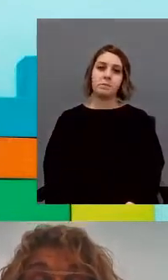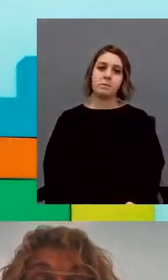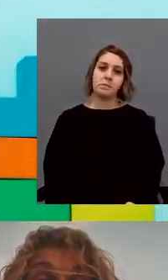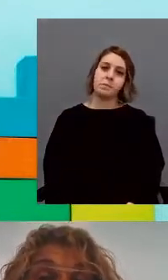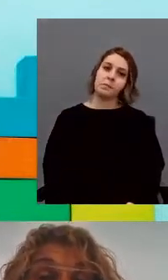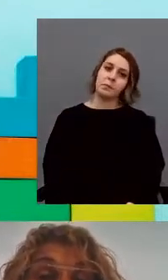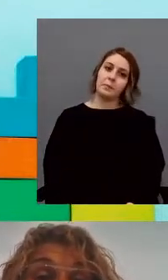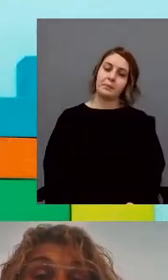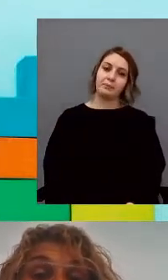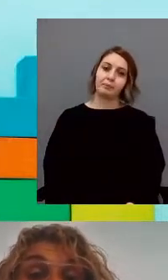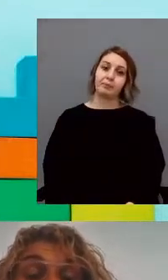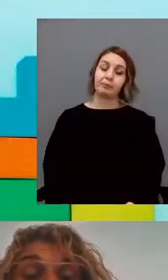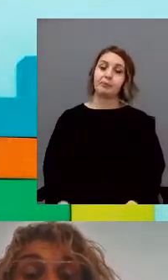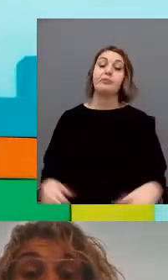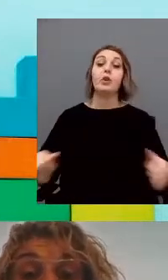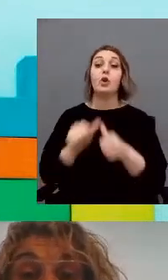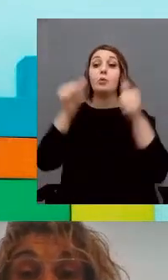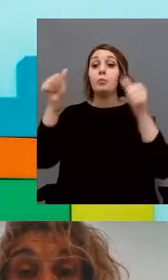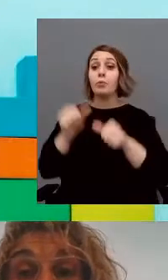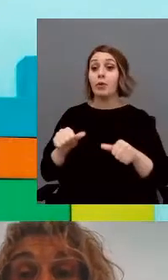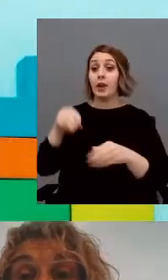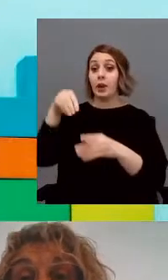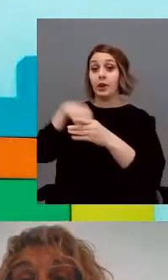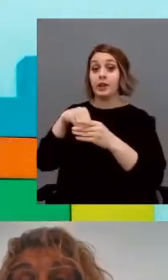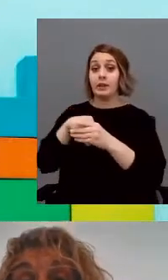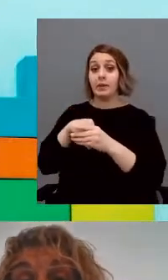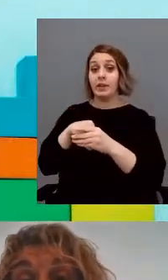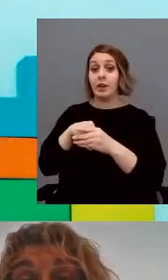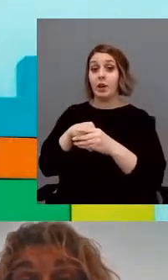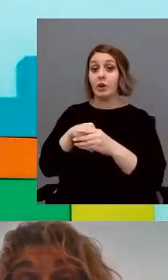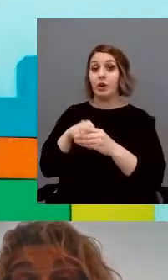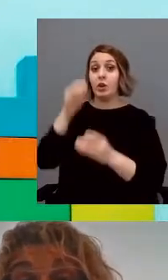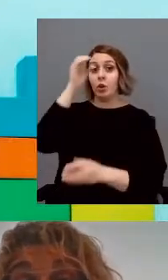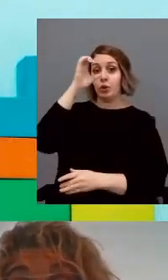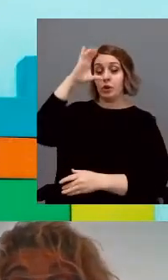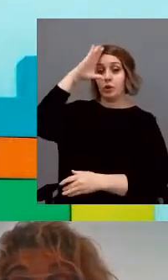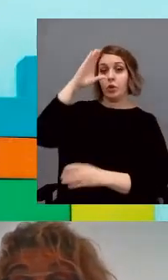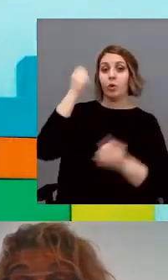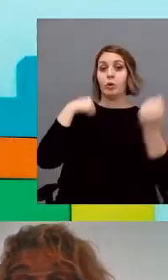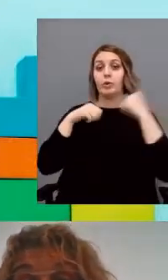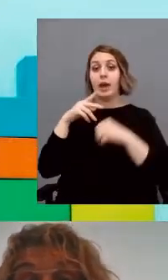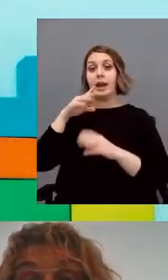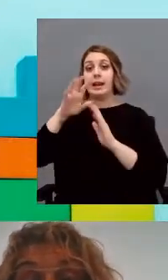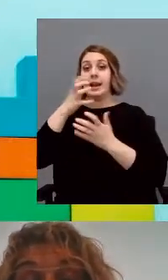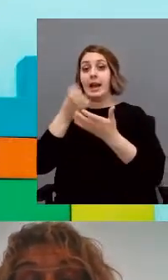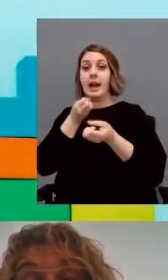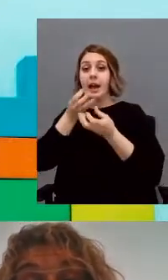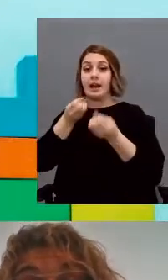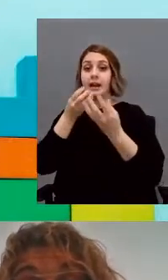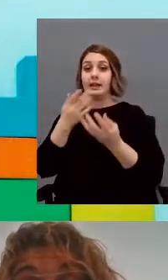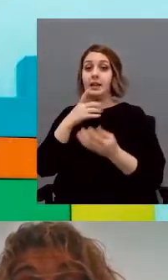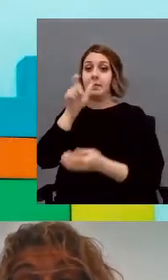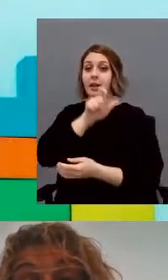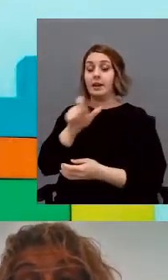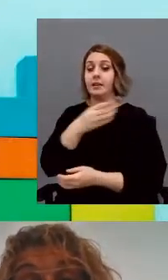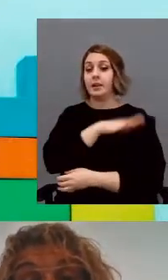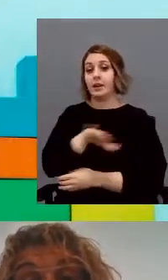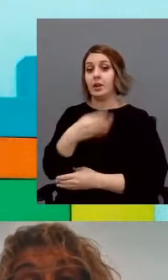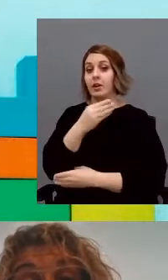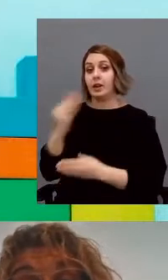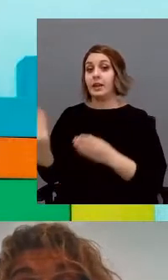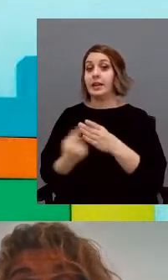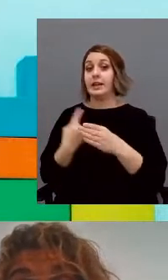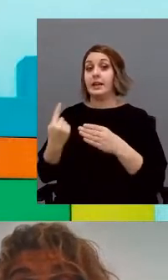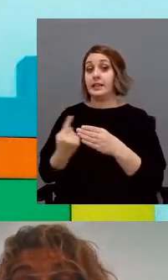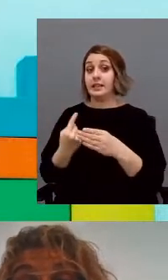El modelo de intervención de estimulación cognitiva, conductual y narrativa de niños y adolescentes con TEA destaca,